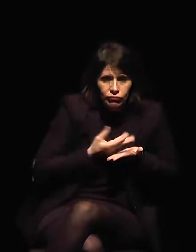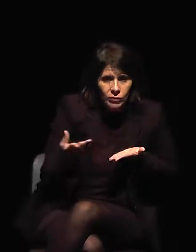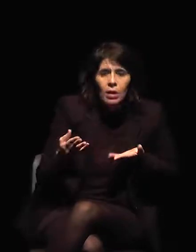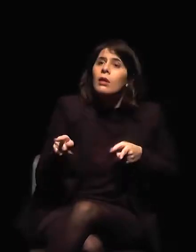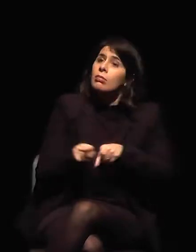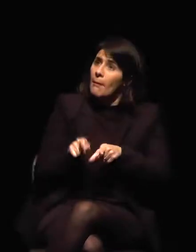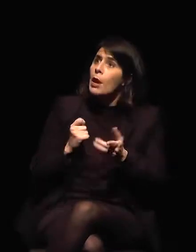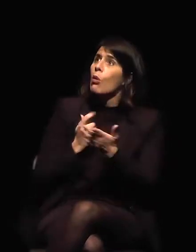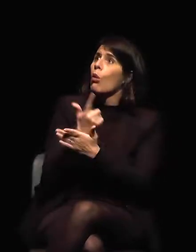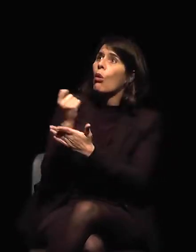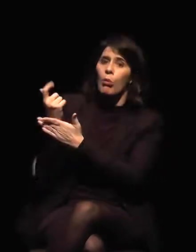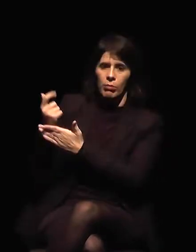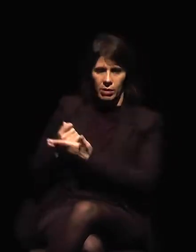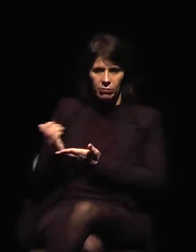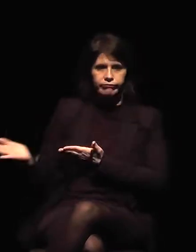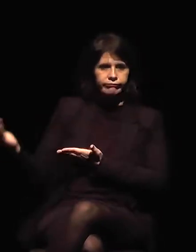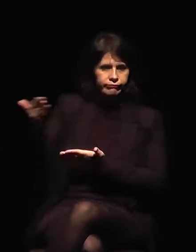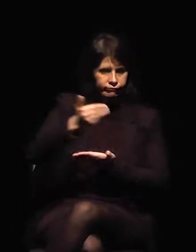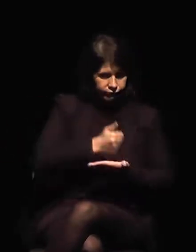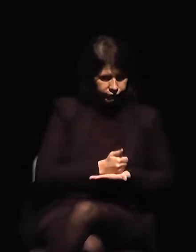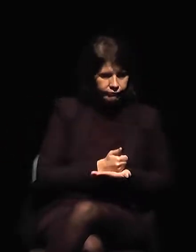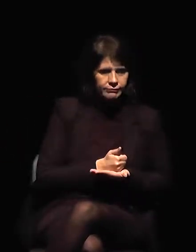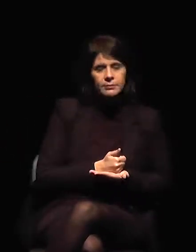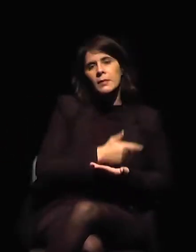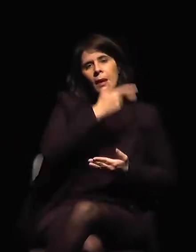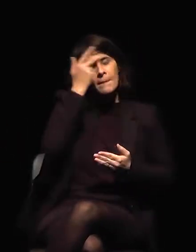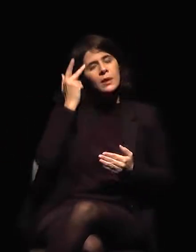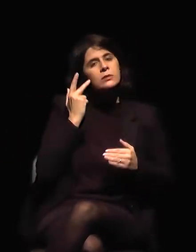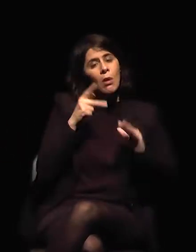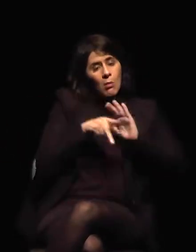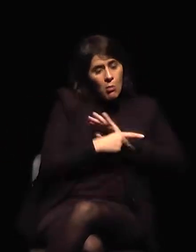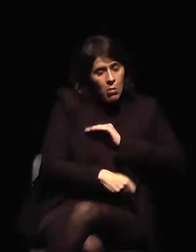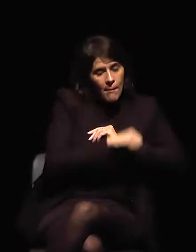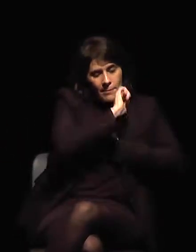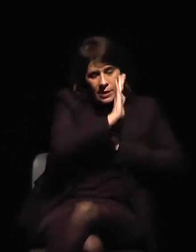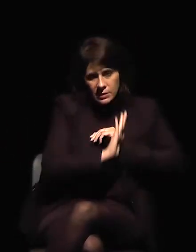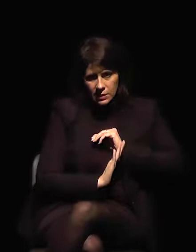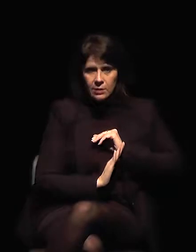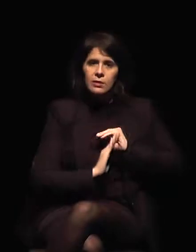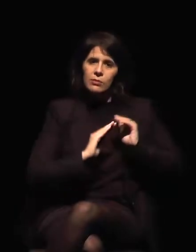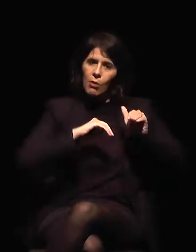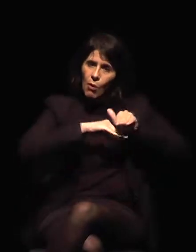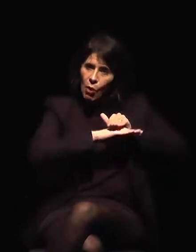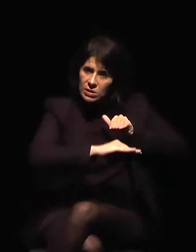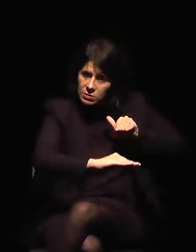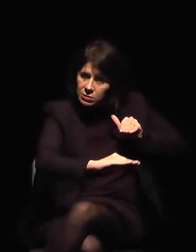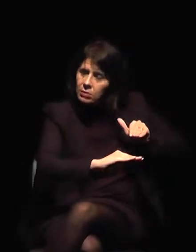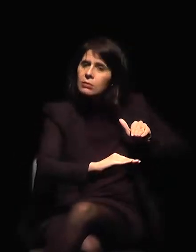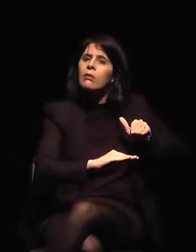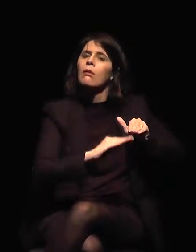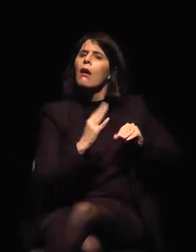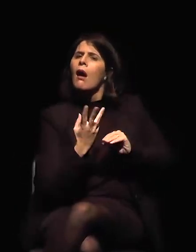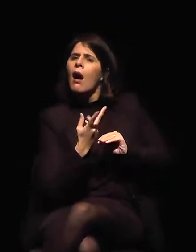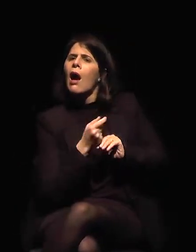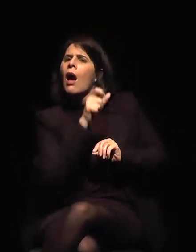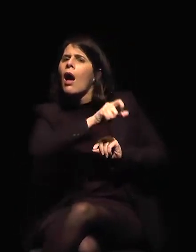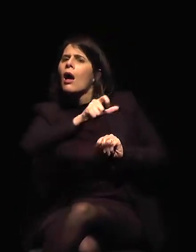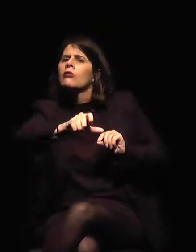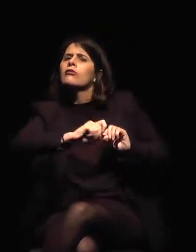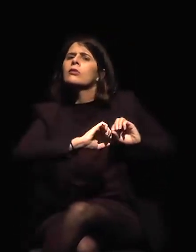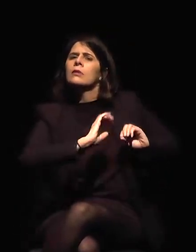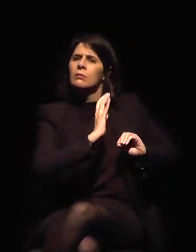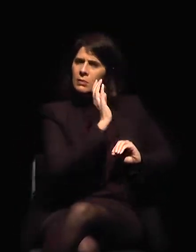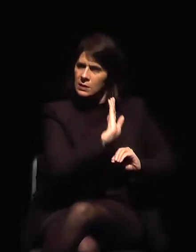brasileños, las colecciones brasileñas, artistas brasileños, tanto venden más como nosotros